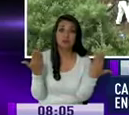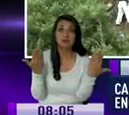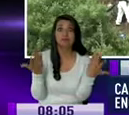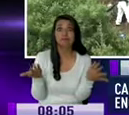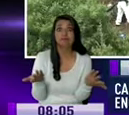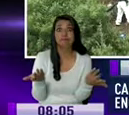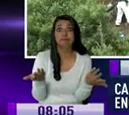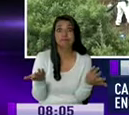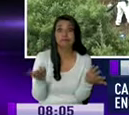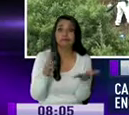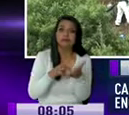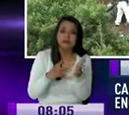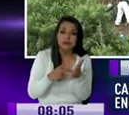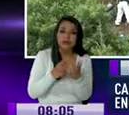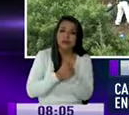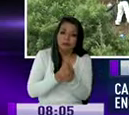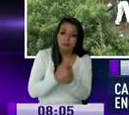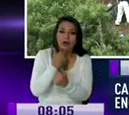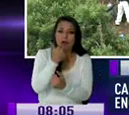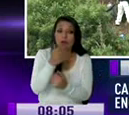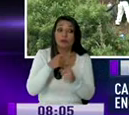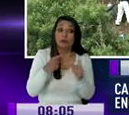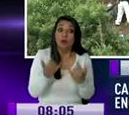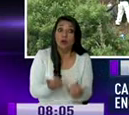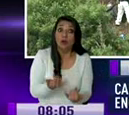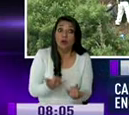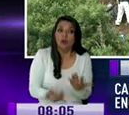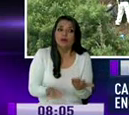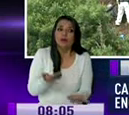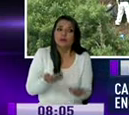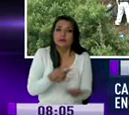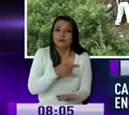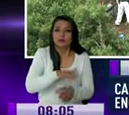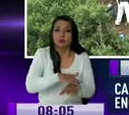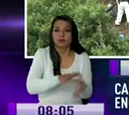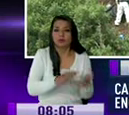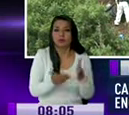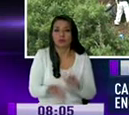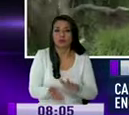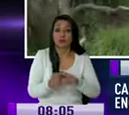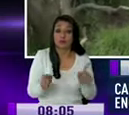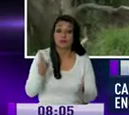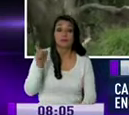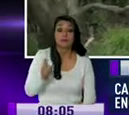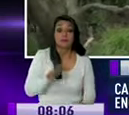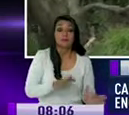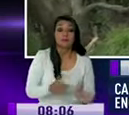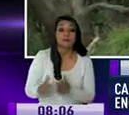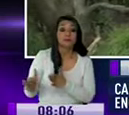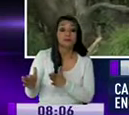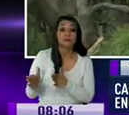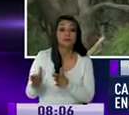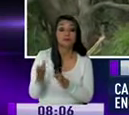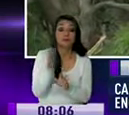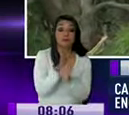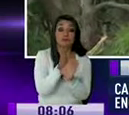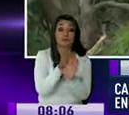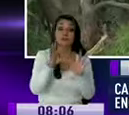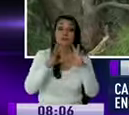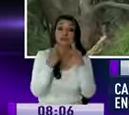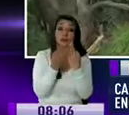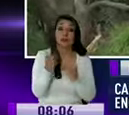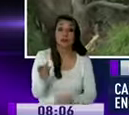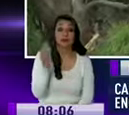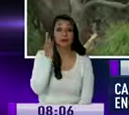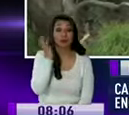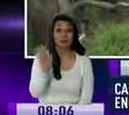supone que normalmente están en su presunción, pero gente que hemos visto, que lamentablemente necesitan tratamientos psiquiátricos. A la familia de estos